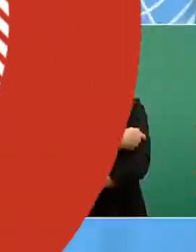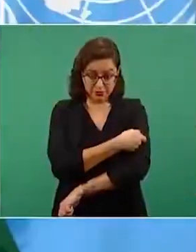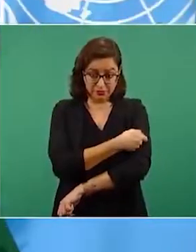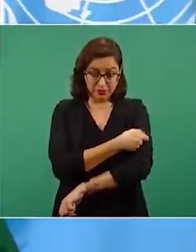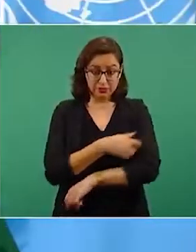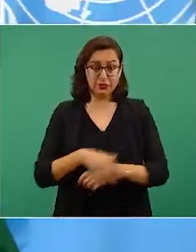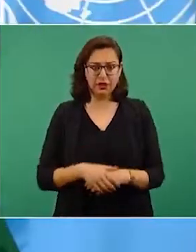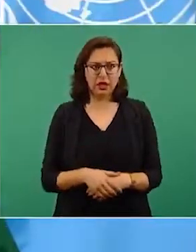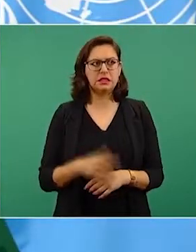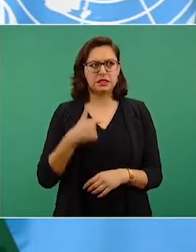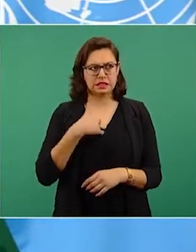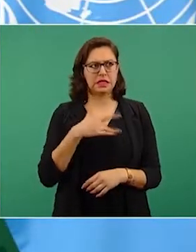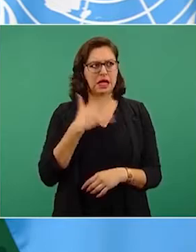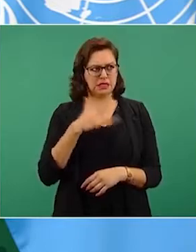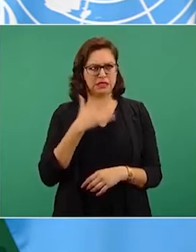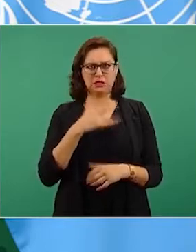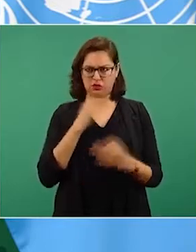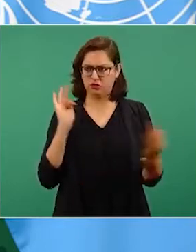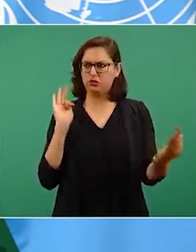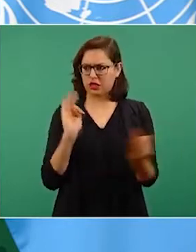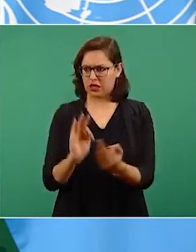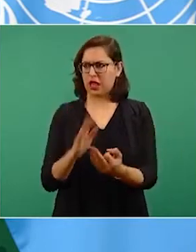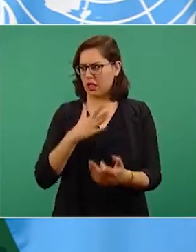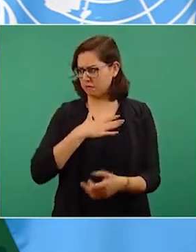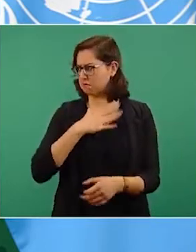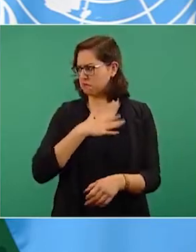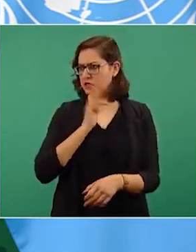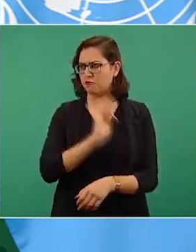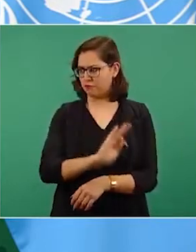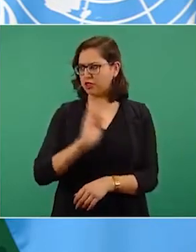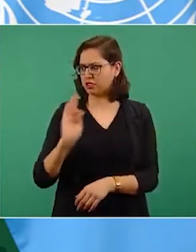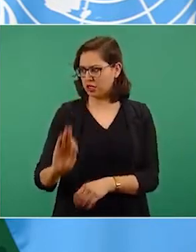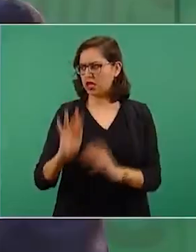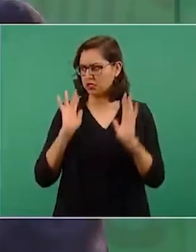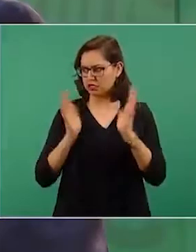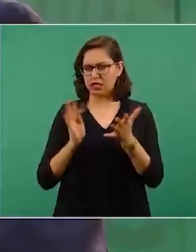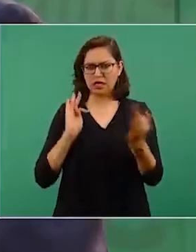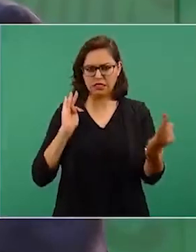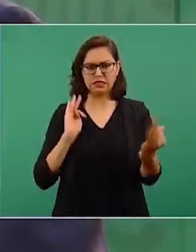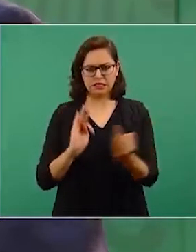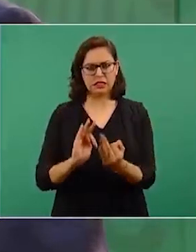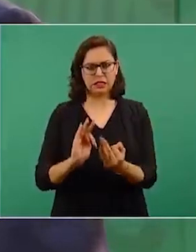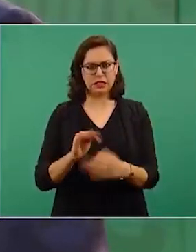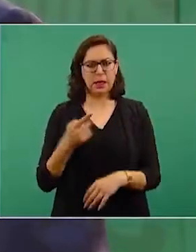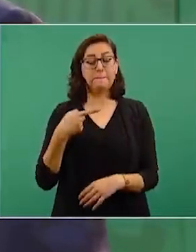Tabasco. Ya me va a corresponder, pero voy a